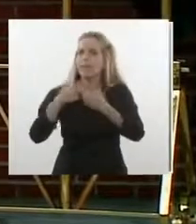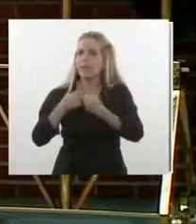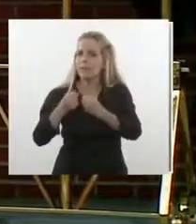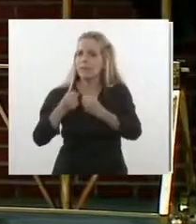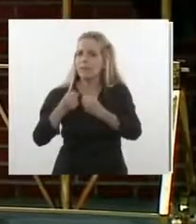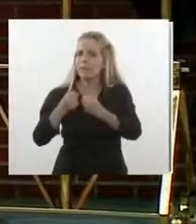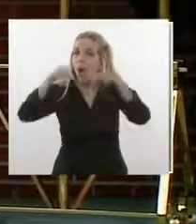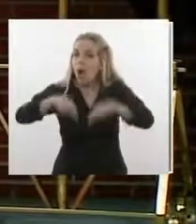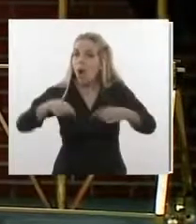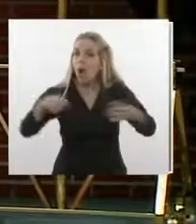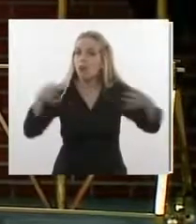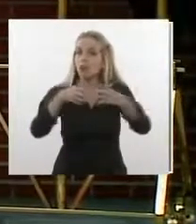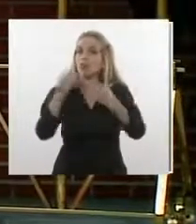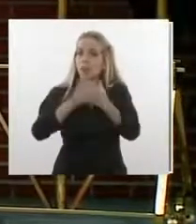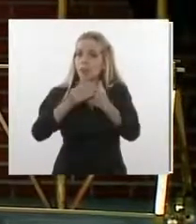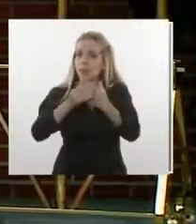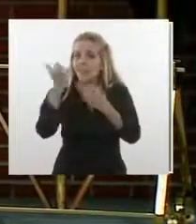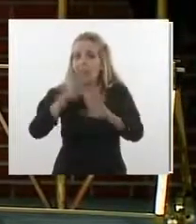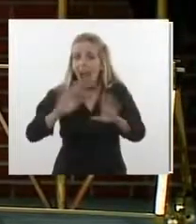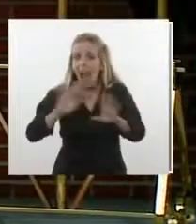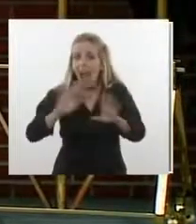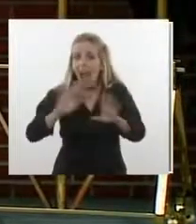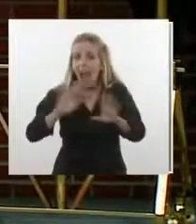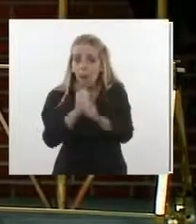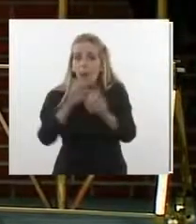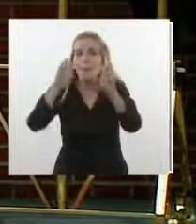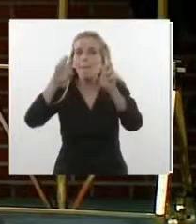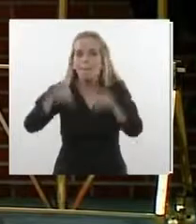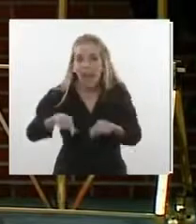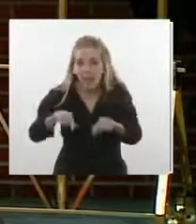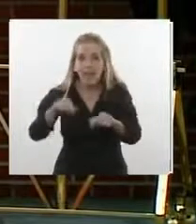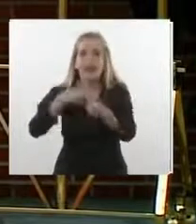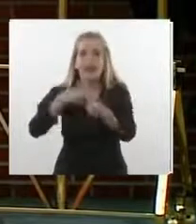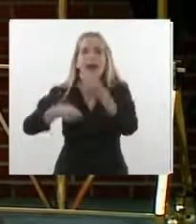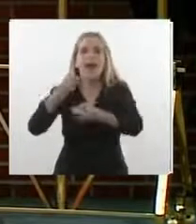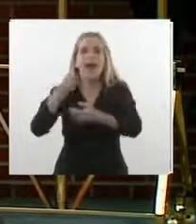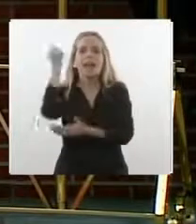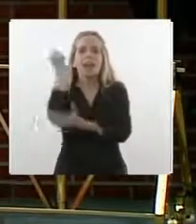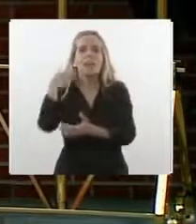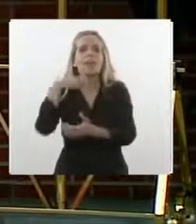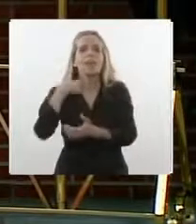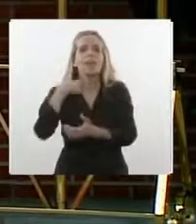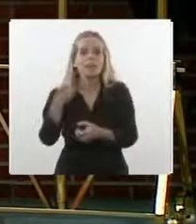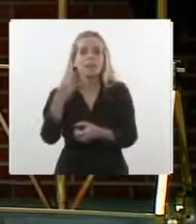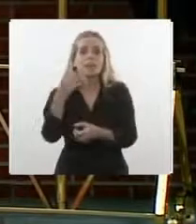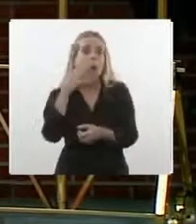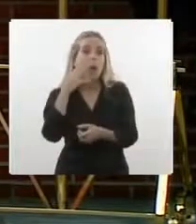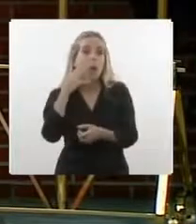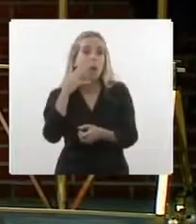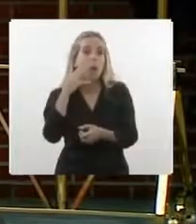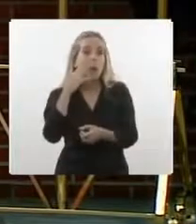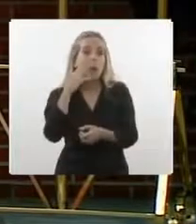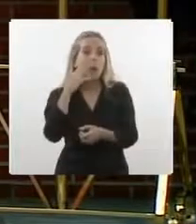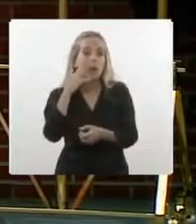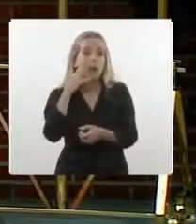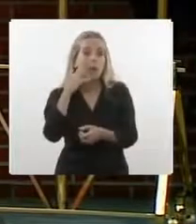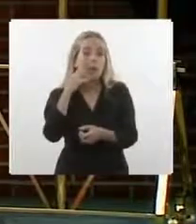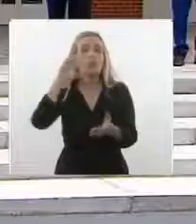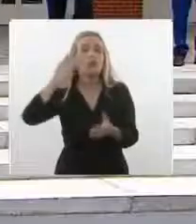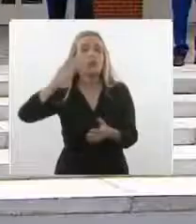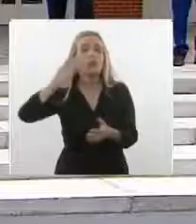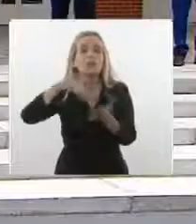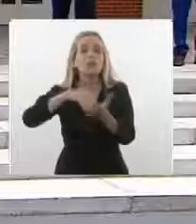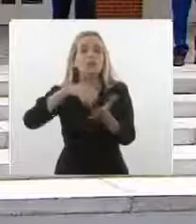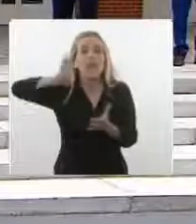Consejo de Ministros hemos aprobado un plan de internacionalización de la economía española con más de 4.500 millones de euros, donde situamos a América Latina